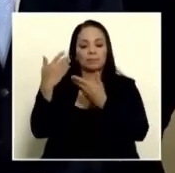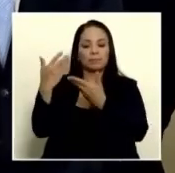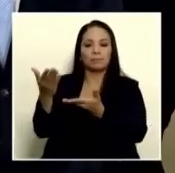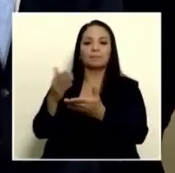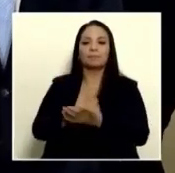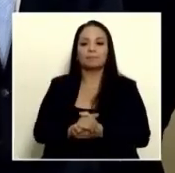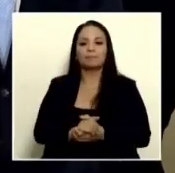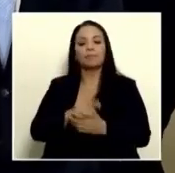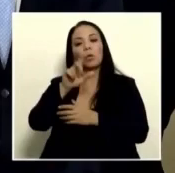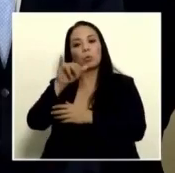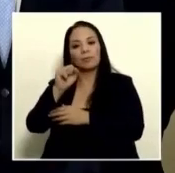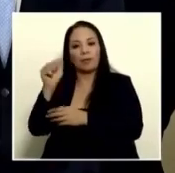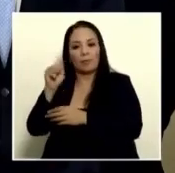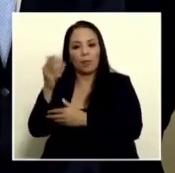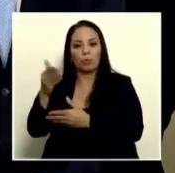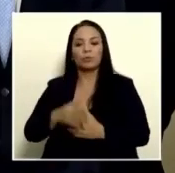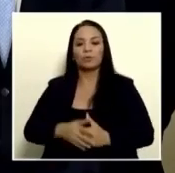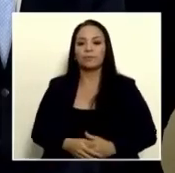Adelante, don Luis Amador.